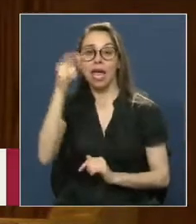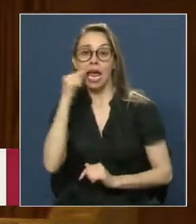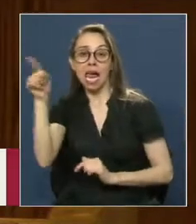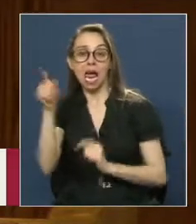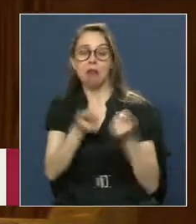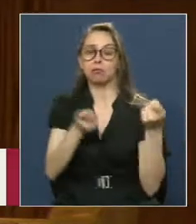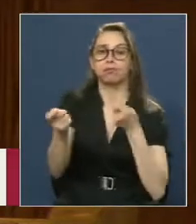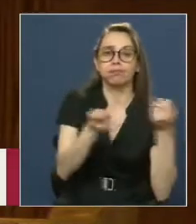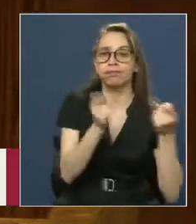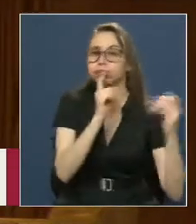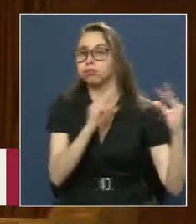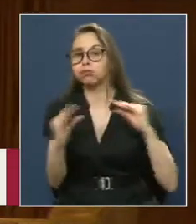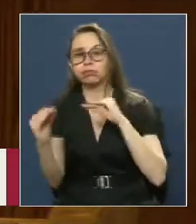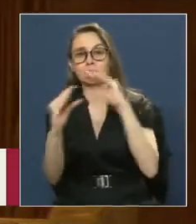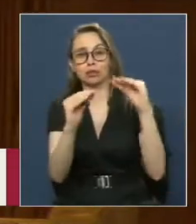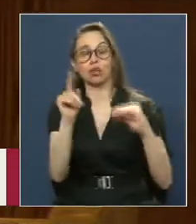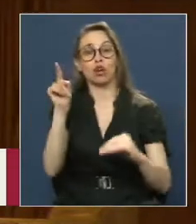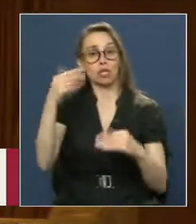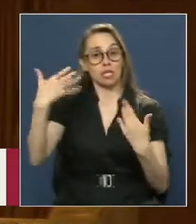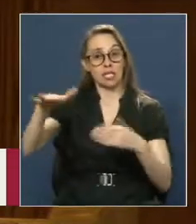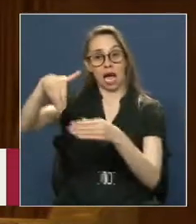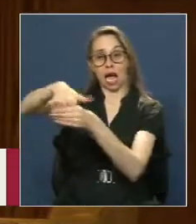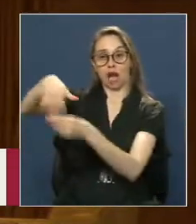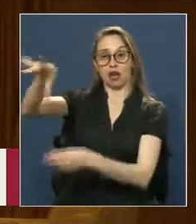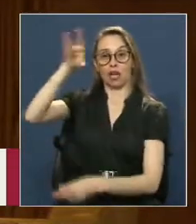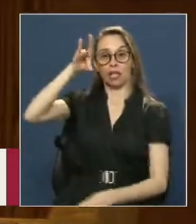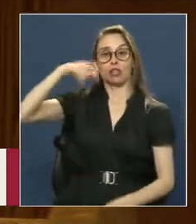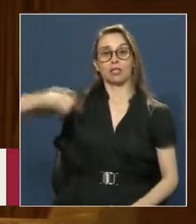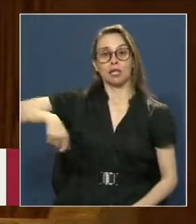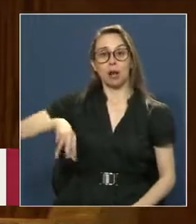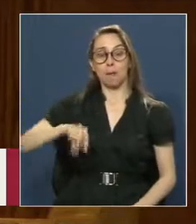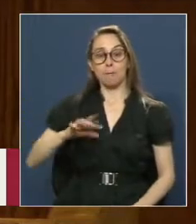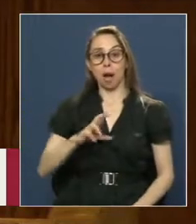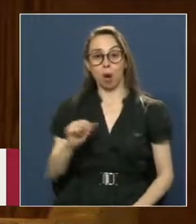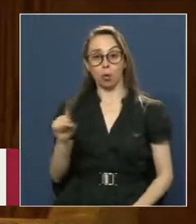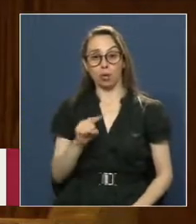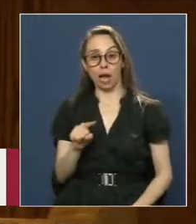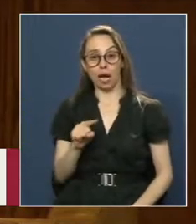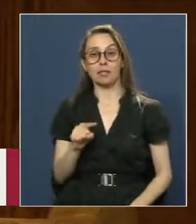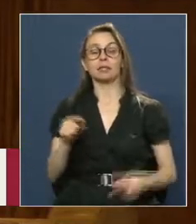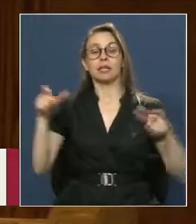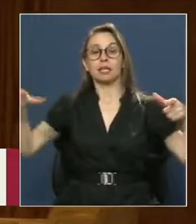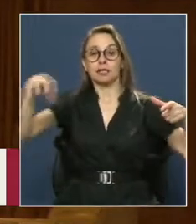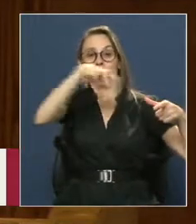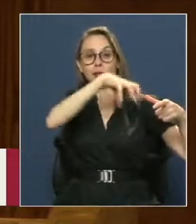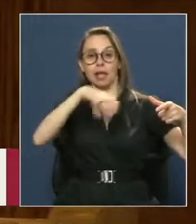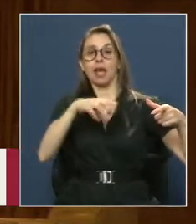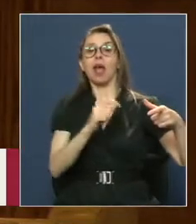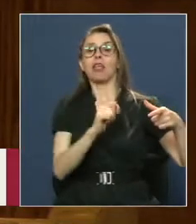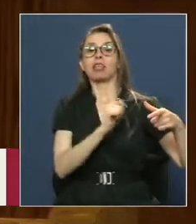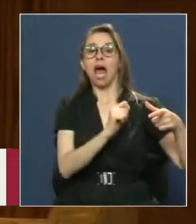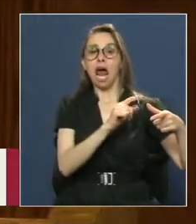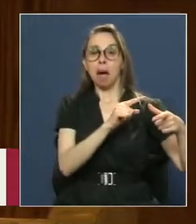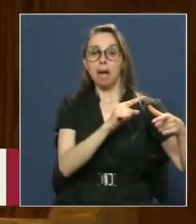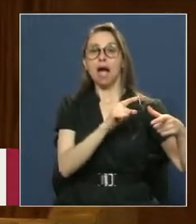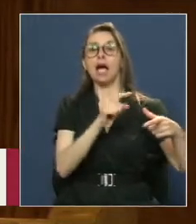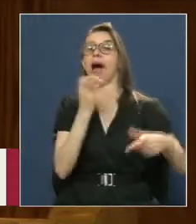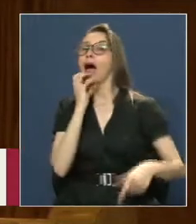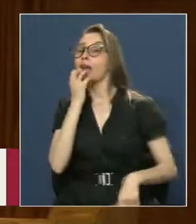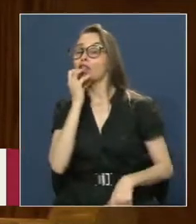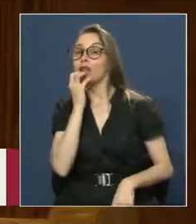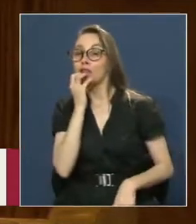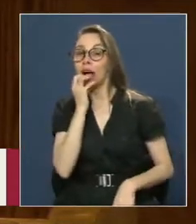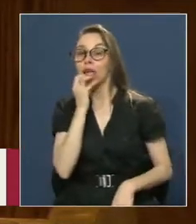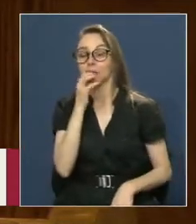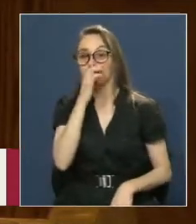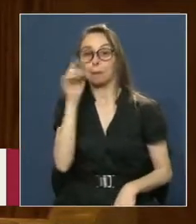sobresalientes Del ya Elegido Senador Maurá Por la circuncripción De Tarapacá Y Antofagasta Está